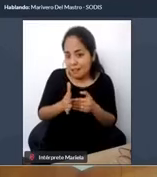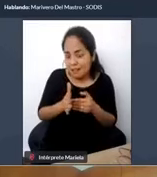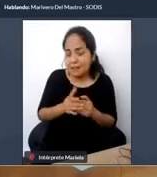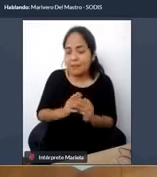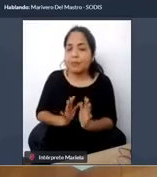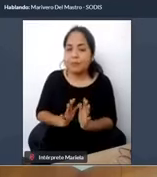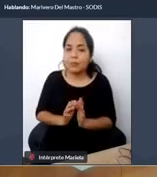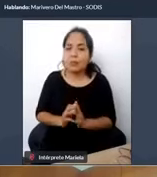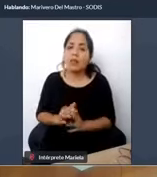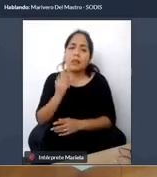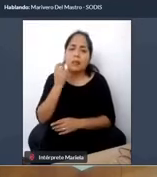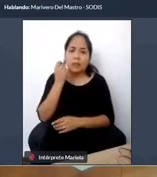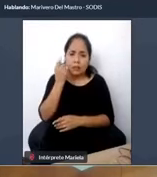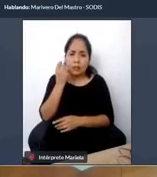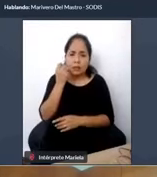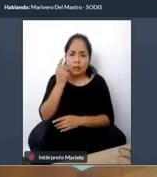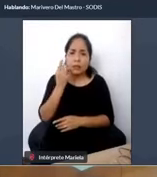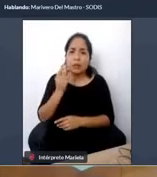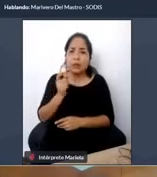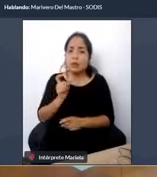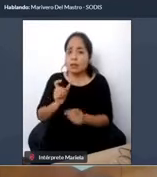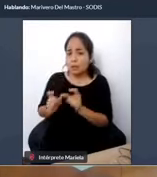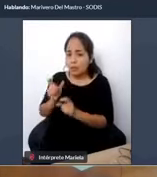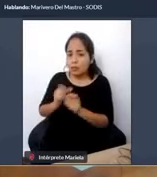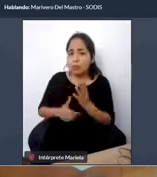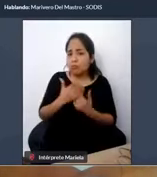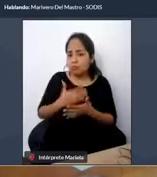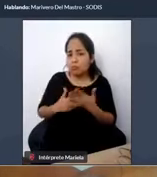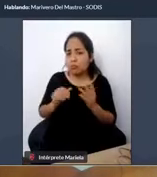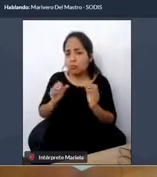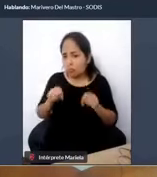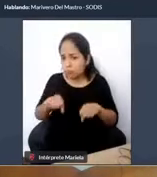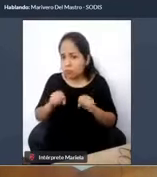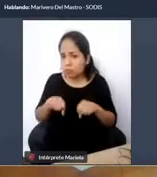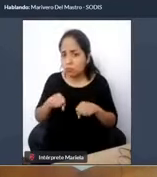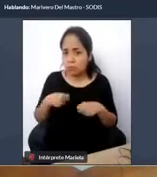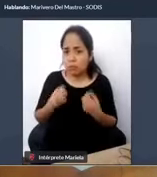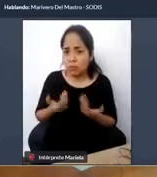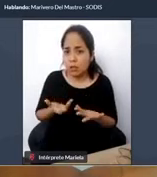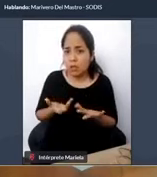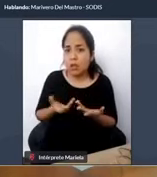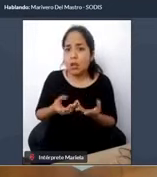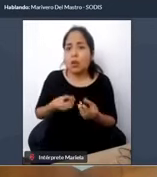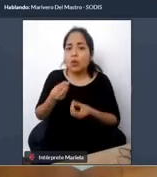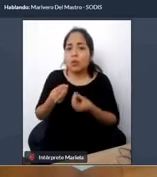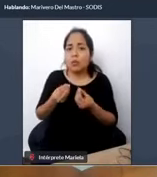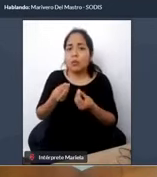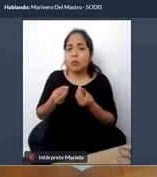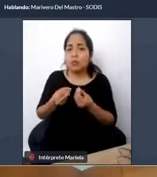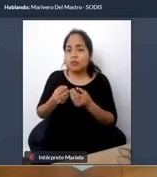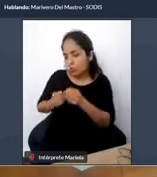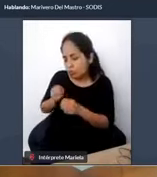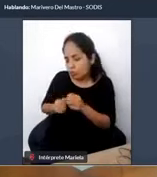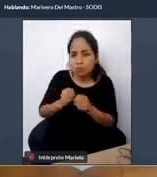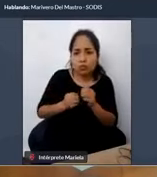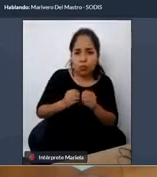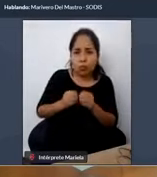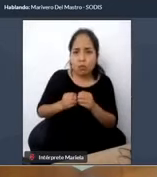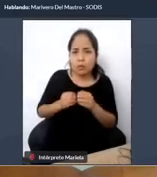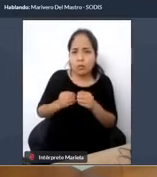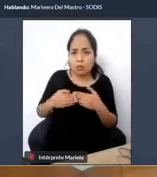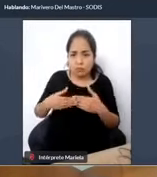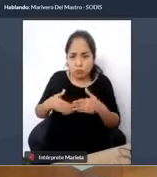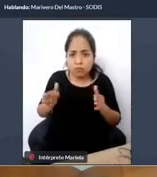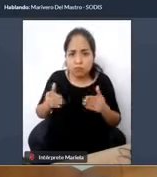que las personas con discapacidad, ¿no? Reconocer y buscarla, que se